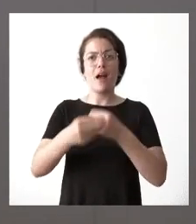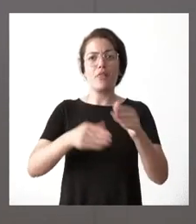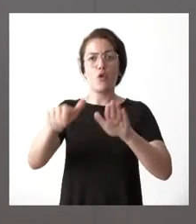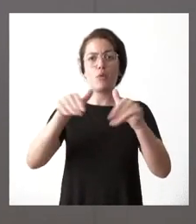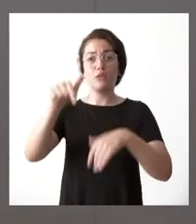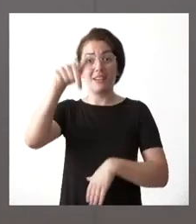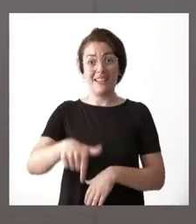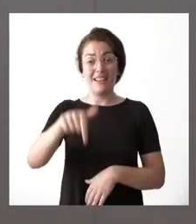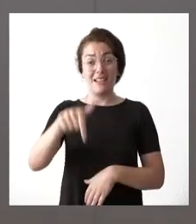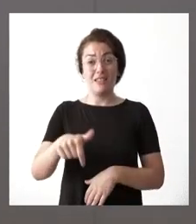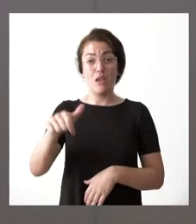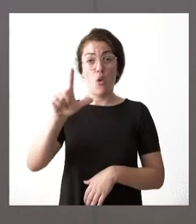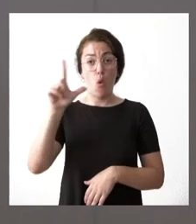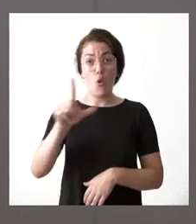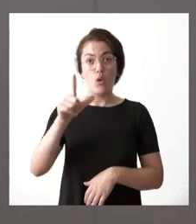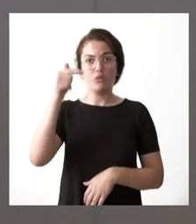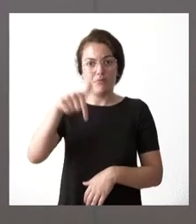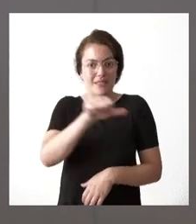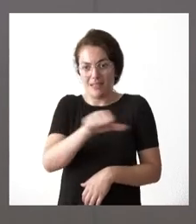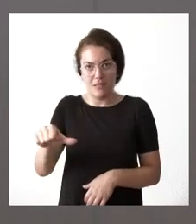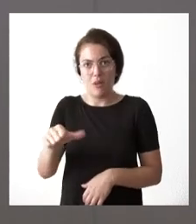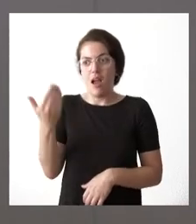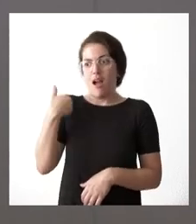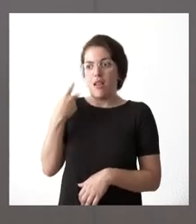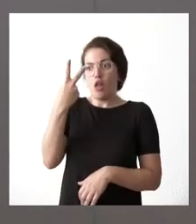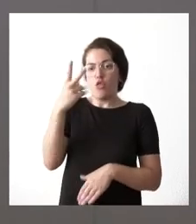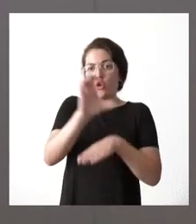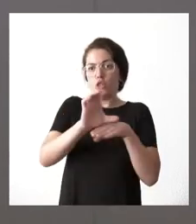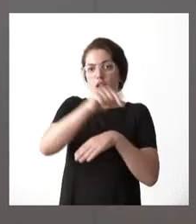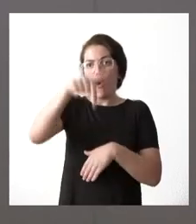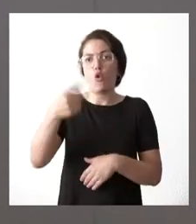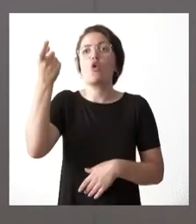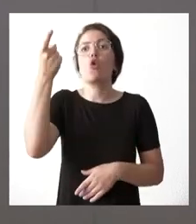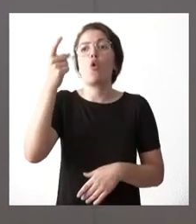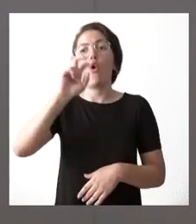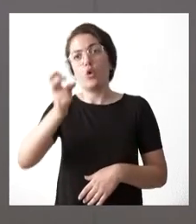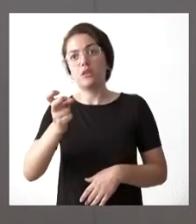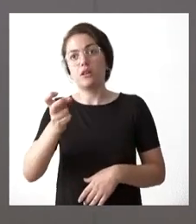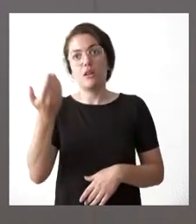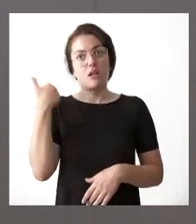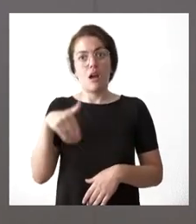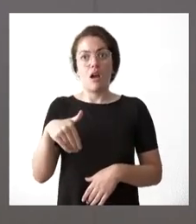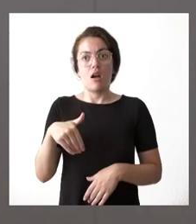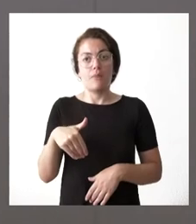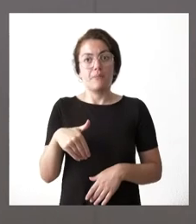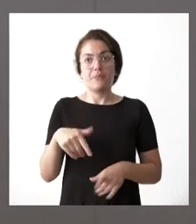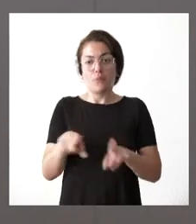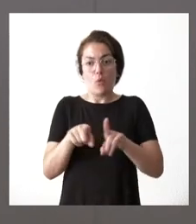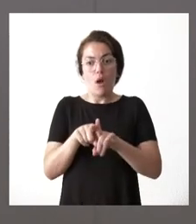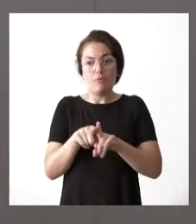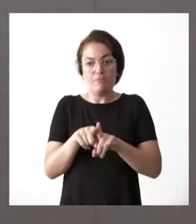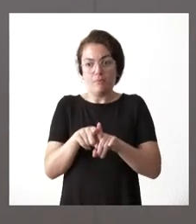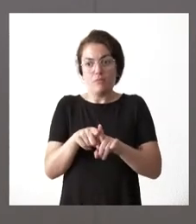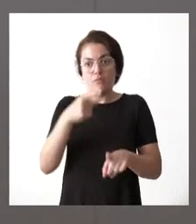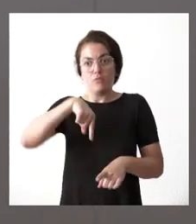de julio incluso algunas esta misma semana ayer dos consejerías hoy otra y determina claramente nuestra voluntad de alcanzar acuerdo y diálogo